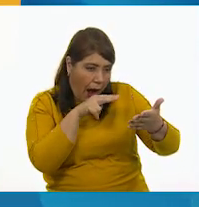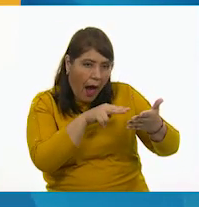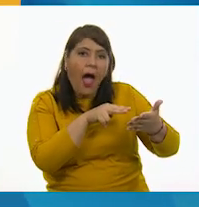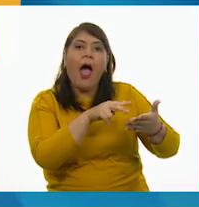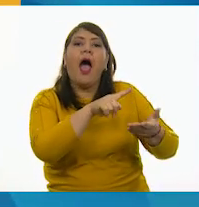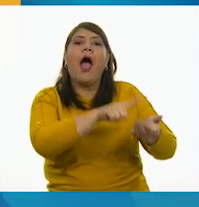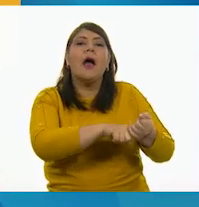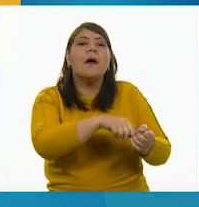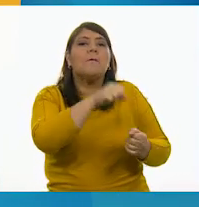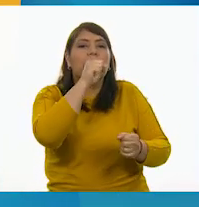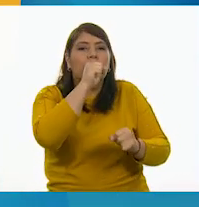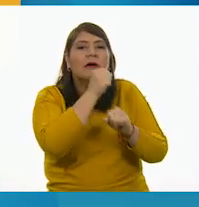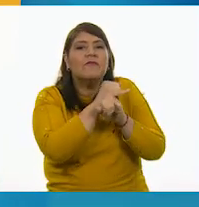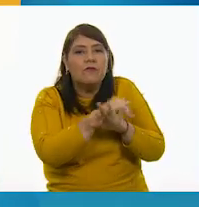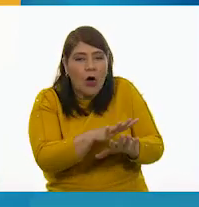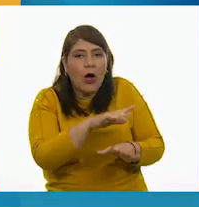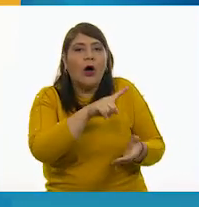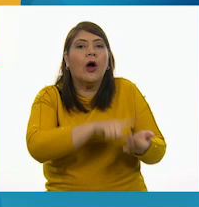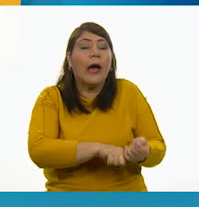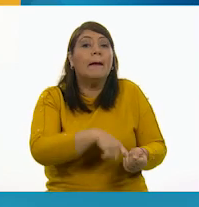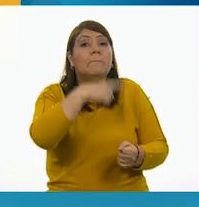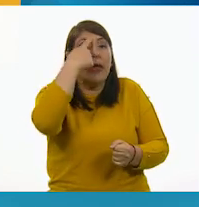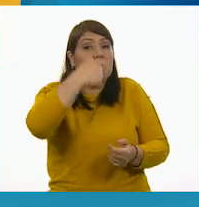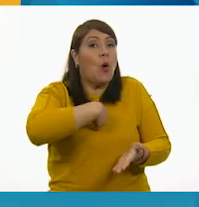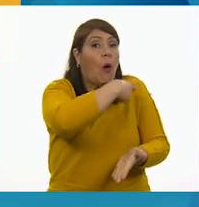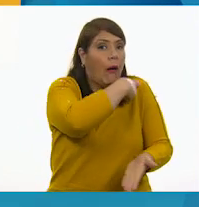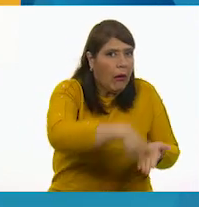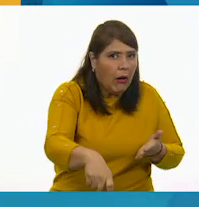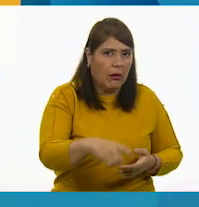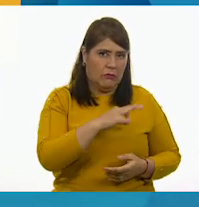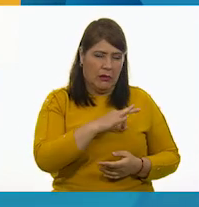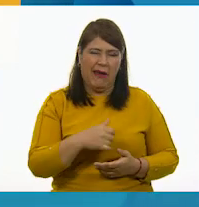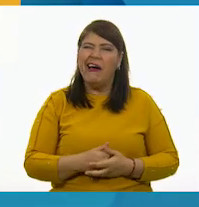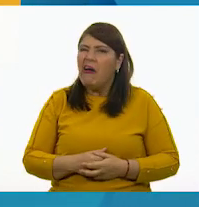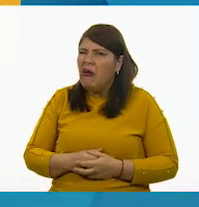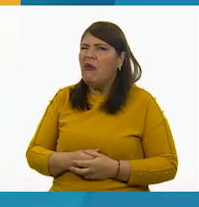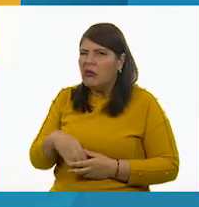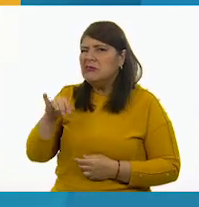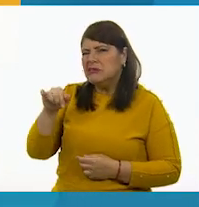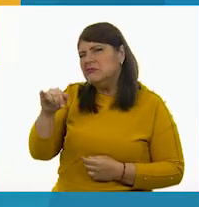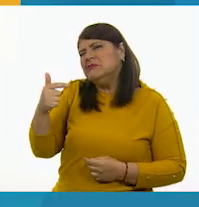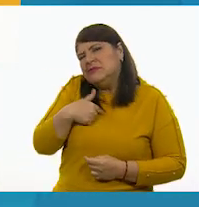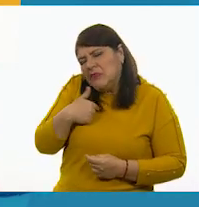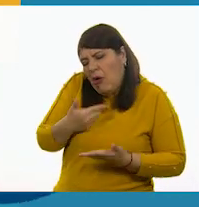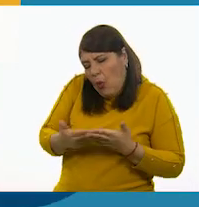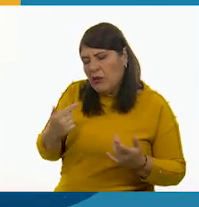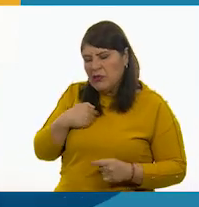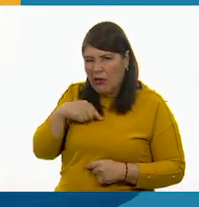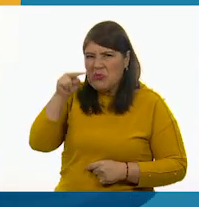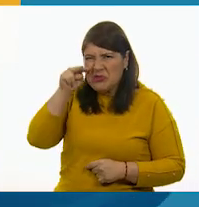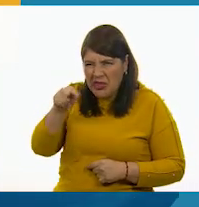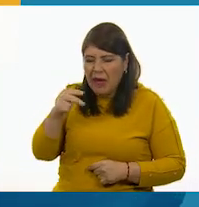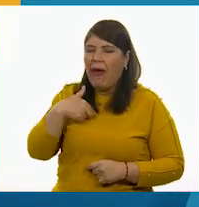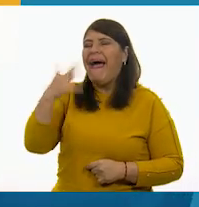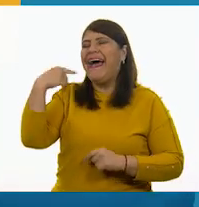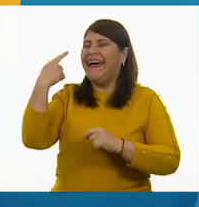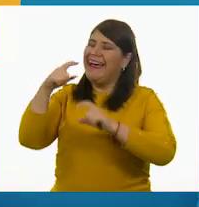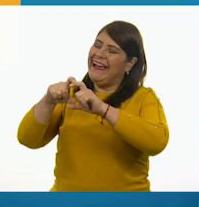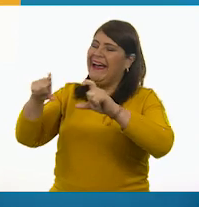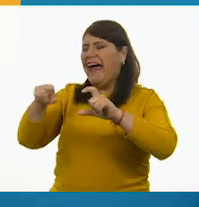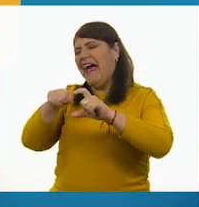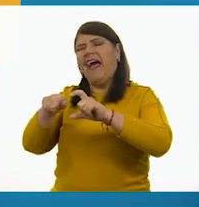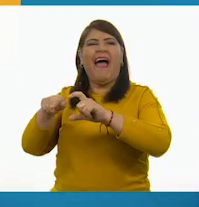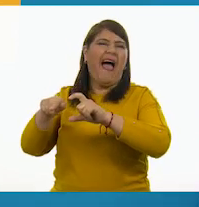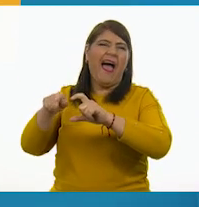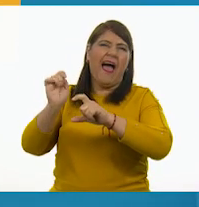antes de comprar cualquier producto, ¿eh? Pues, sí, ahora ya me voy a fijar. Es que yo, yo veía las etiquetas y pensaba que